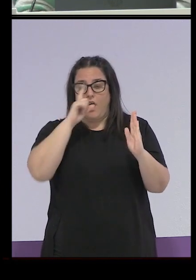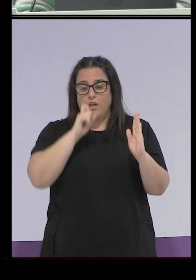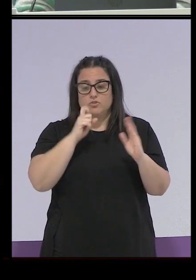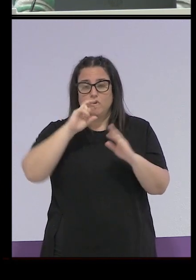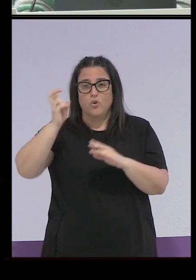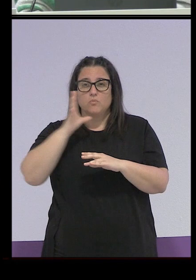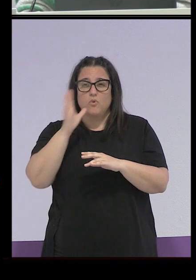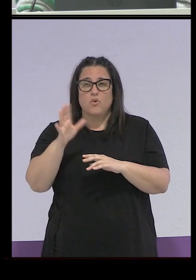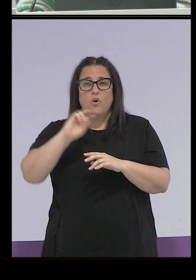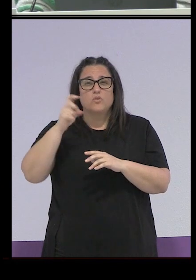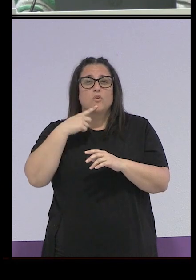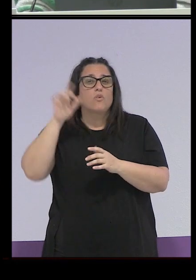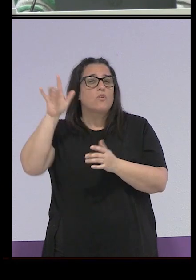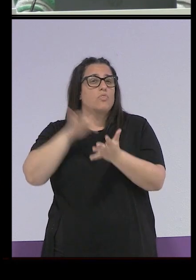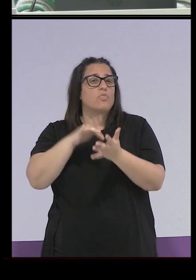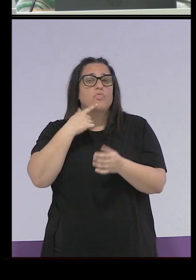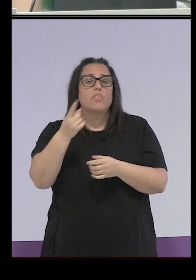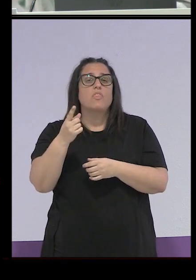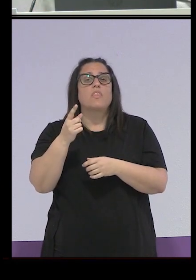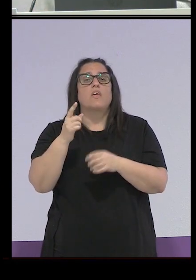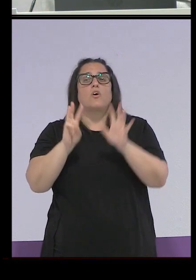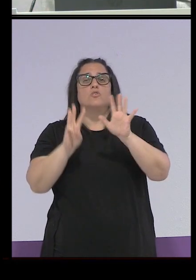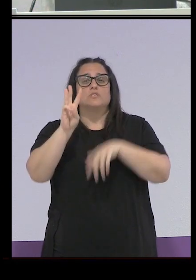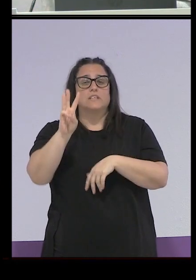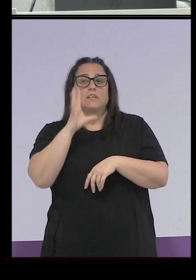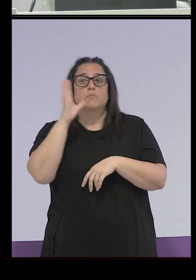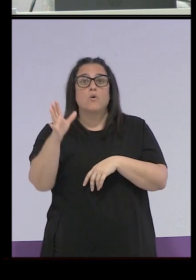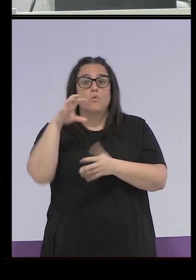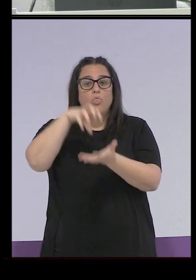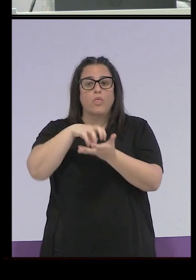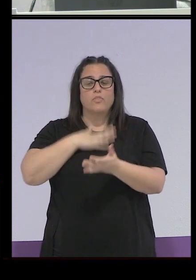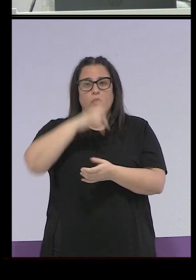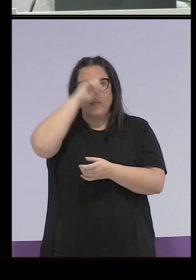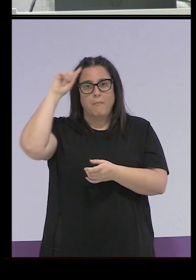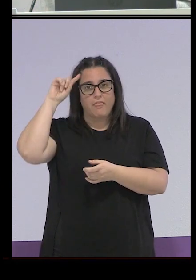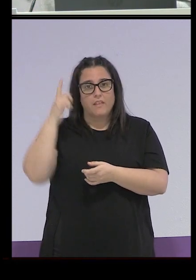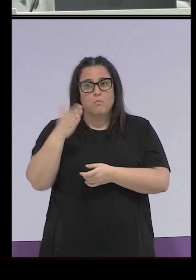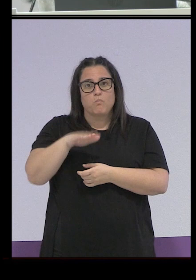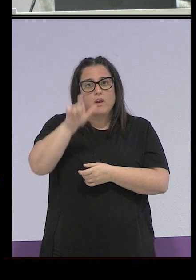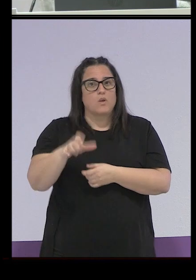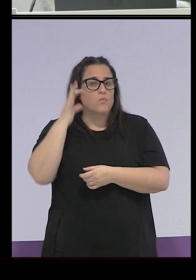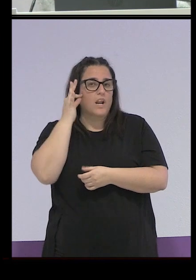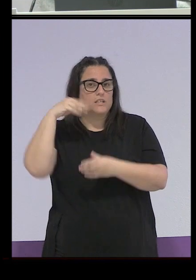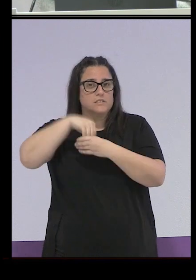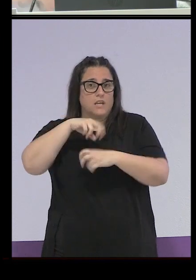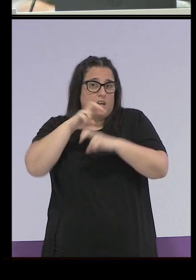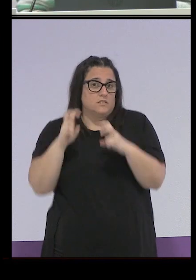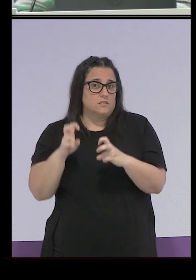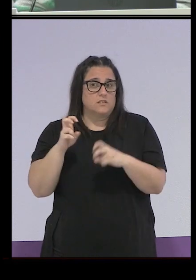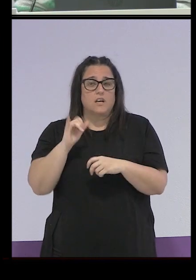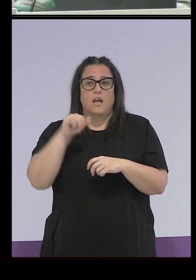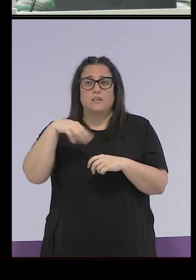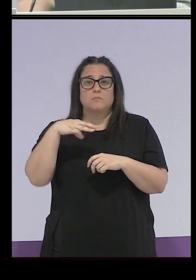porque fue en el 83 cuando en un centro de Madrid muere una niña interna, inmaculada Valderrama, al intentar huir de